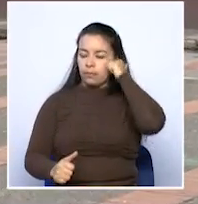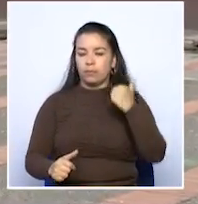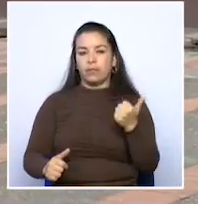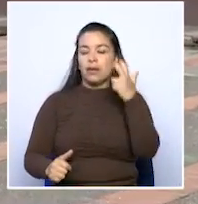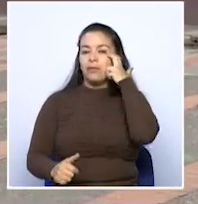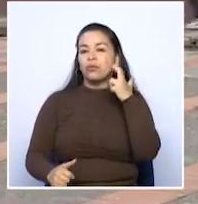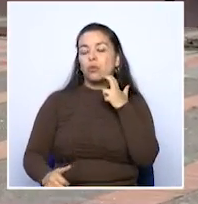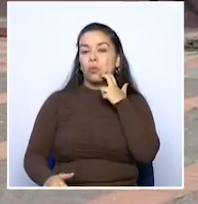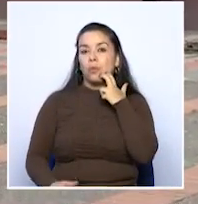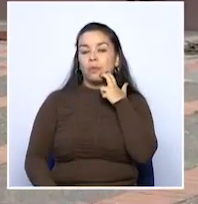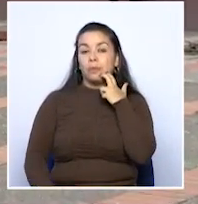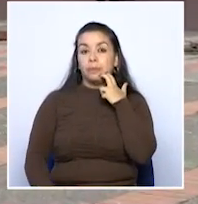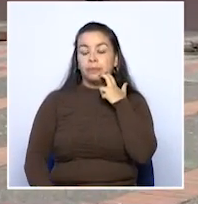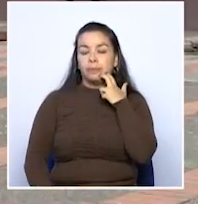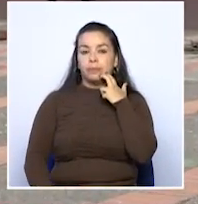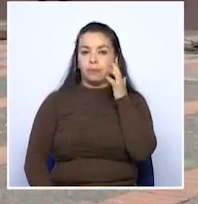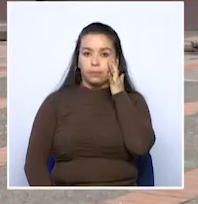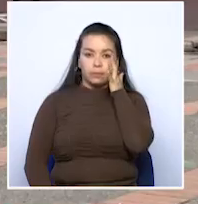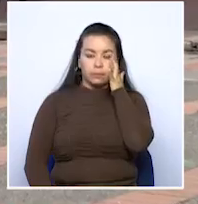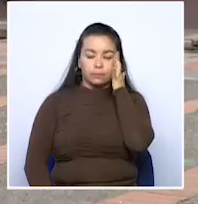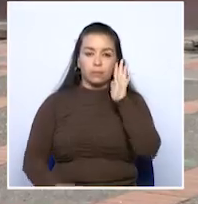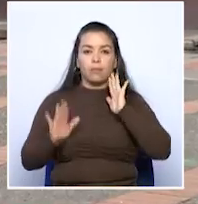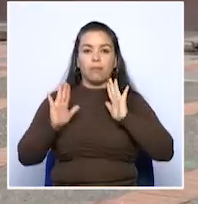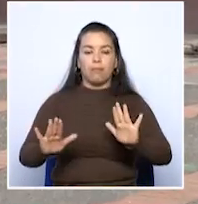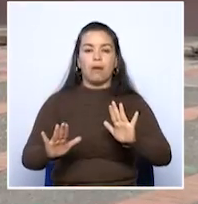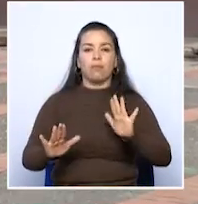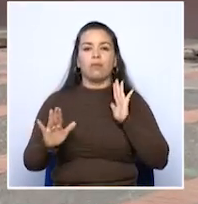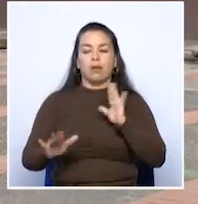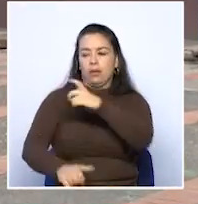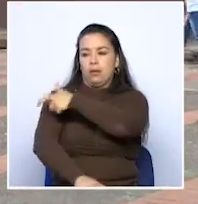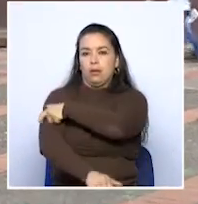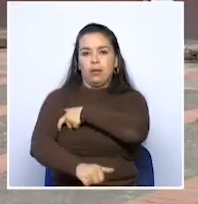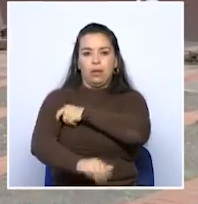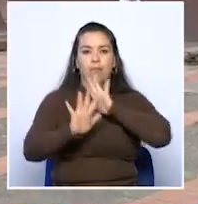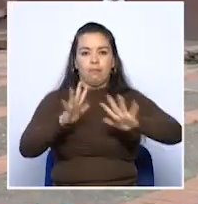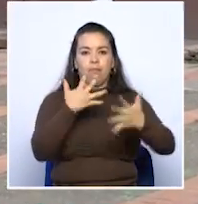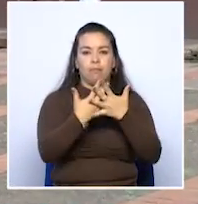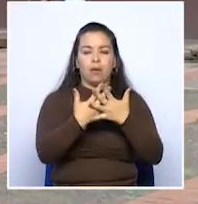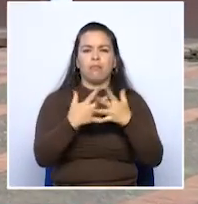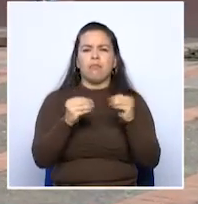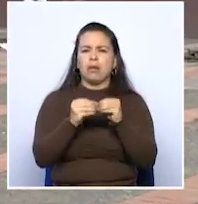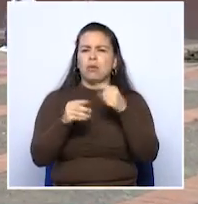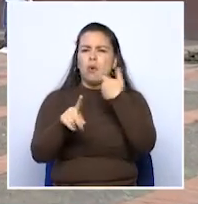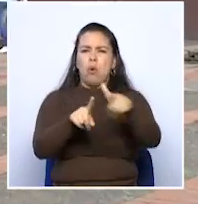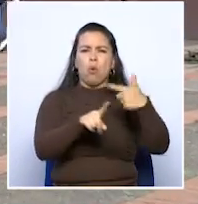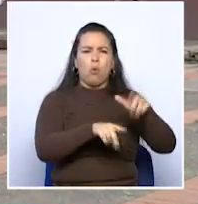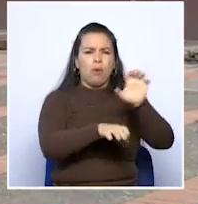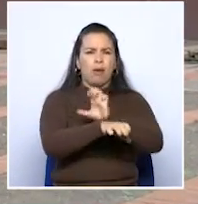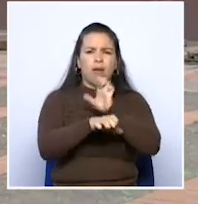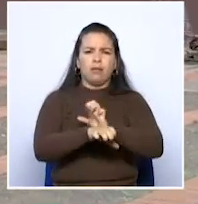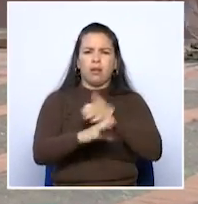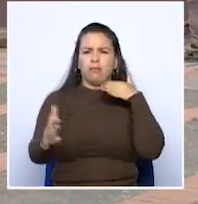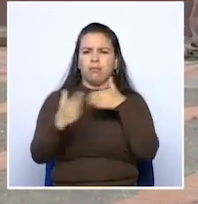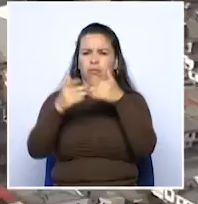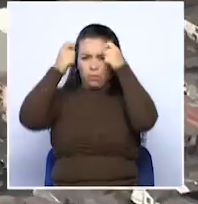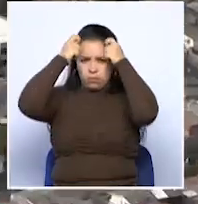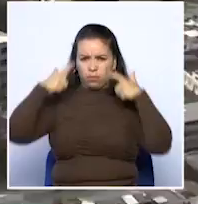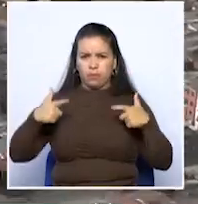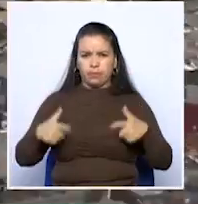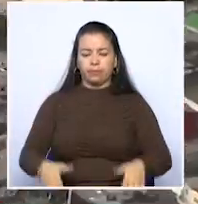el Chocó, paro de docentes, paro del INPEC y una serie de entidades del Estado hoy le protestan al gobierno nacional.